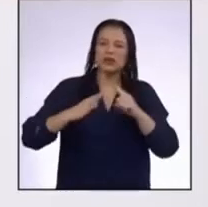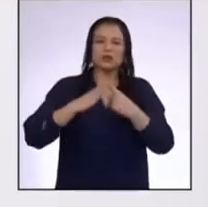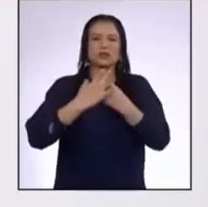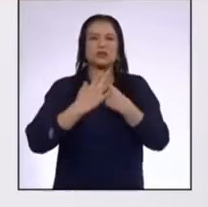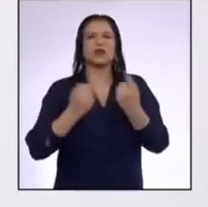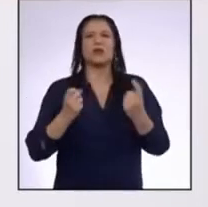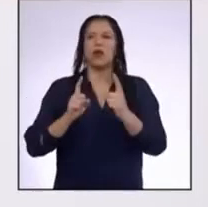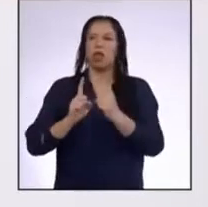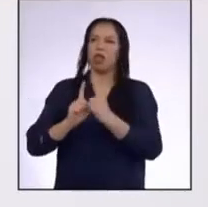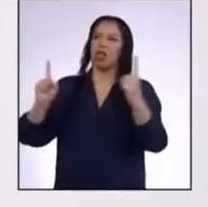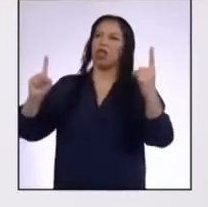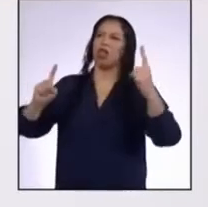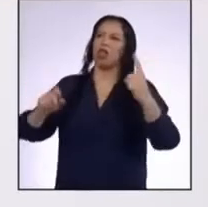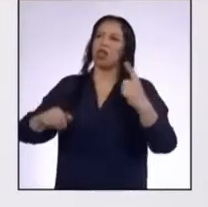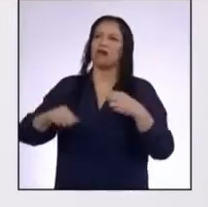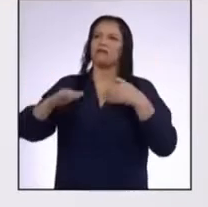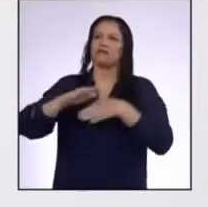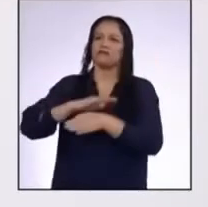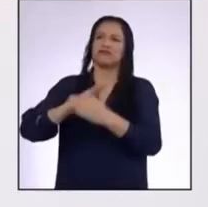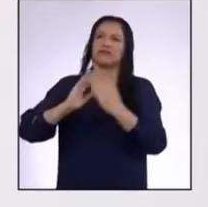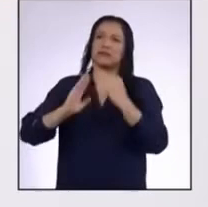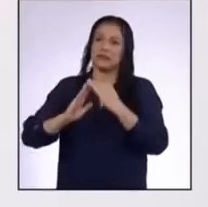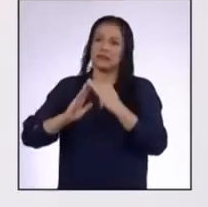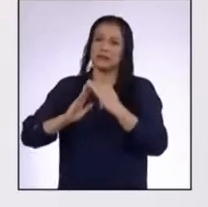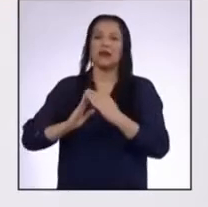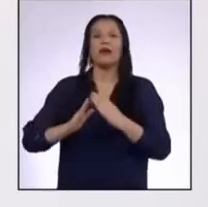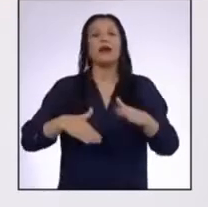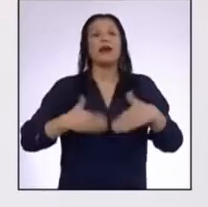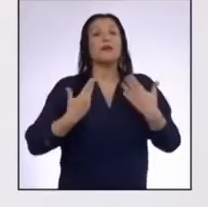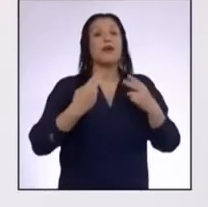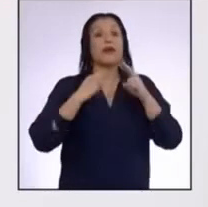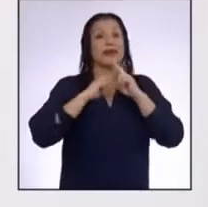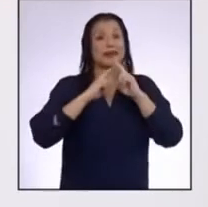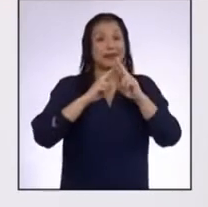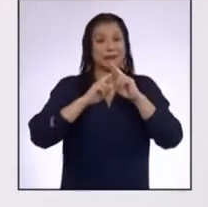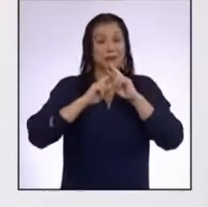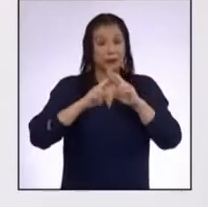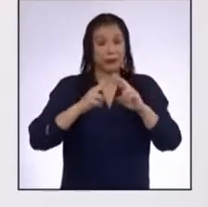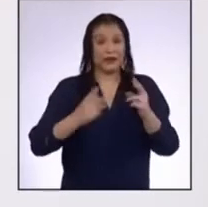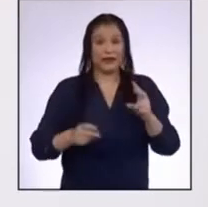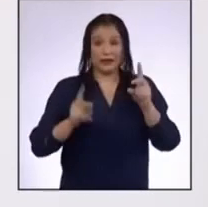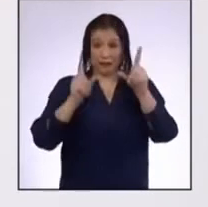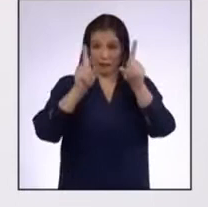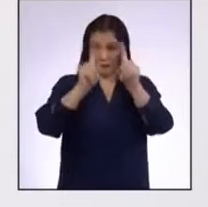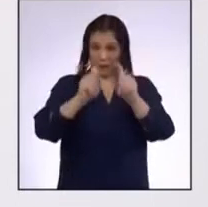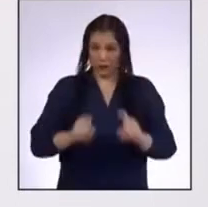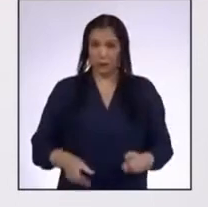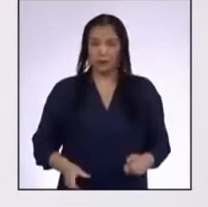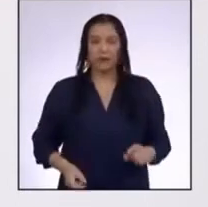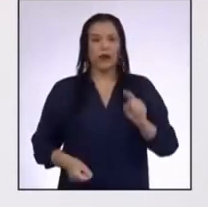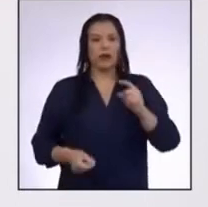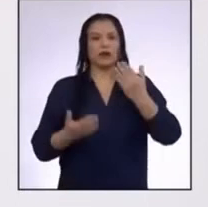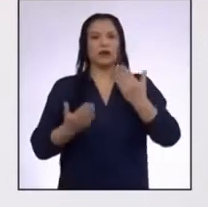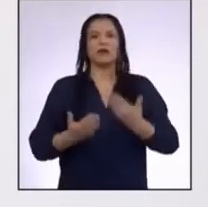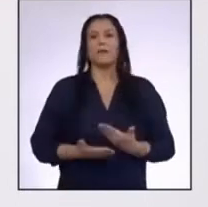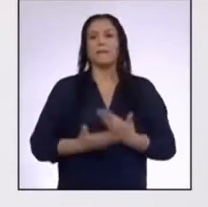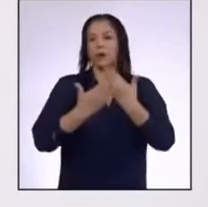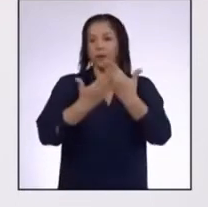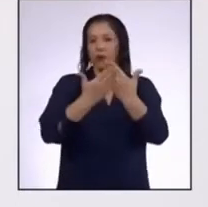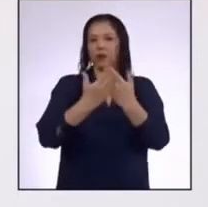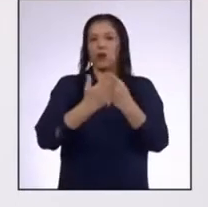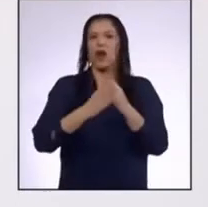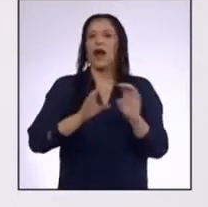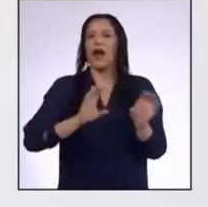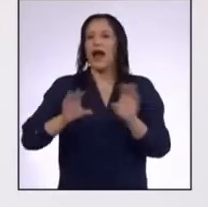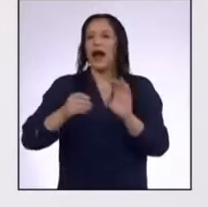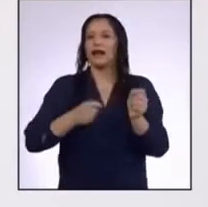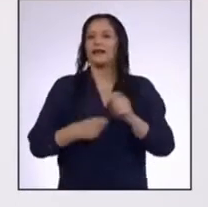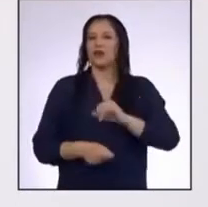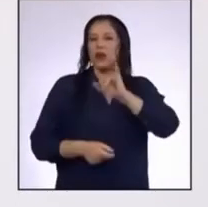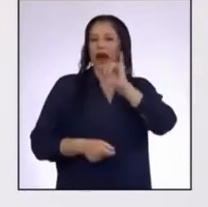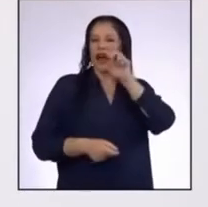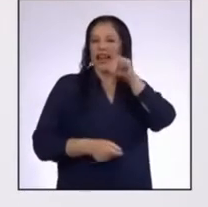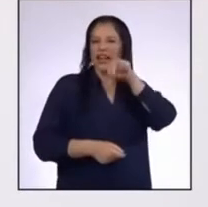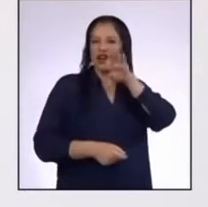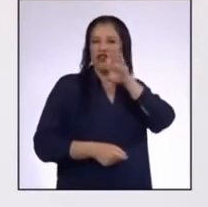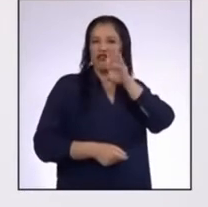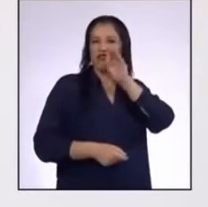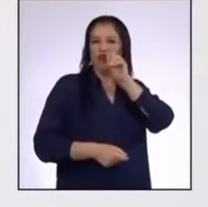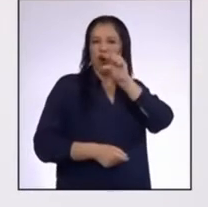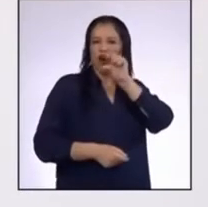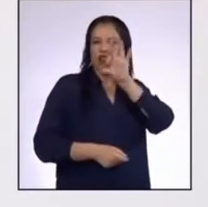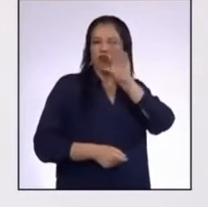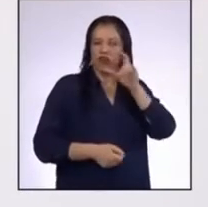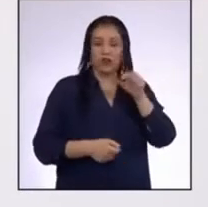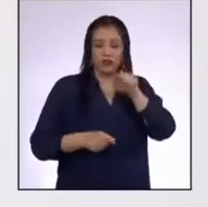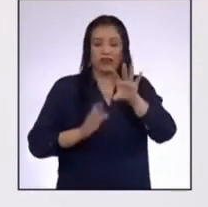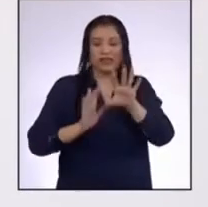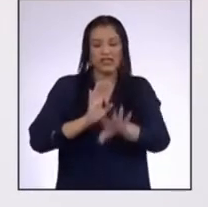aislamiento? Para dar respuesta a esa pregunta Les propongo elaborar una infografía Donde